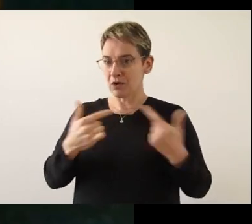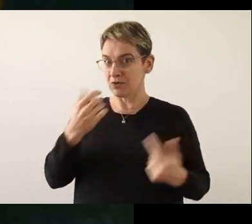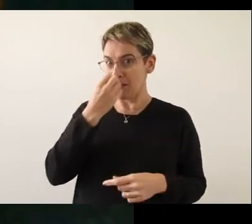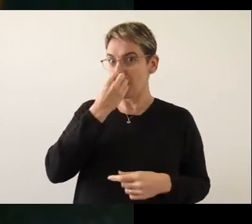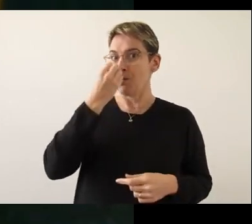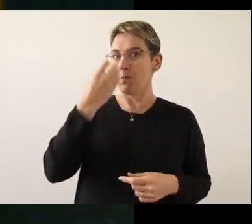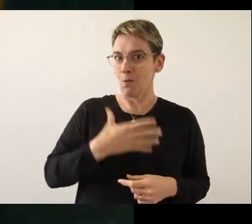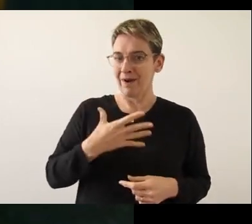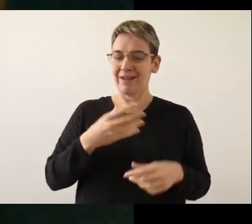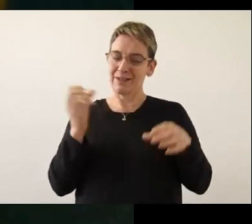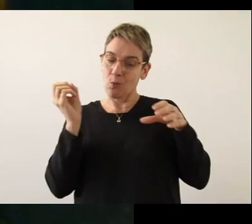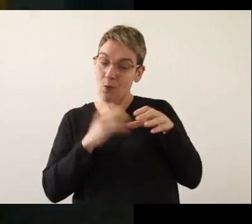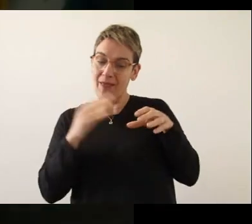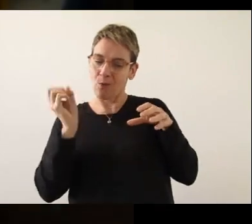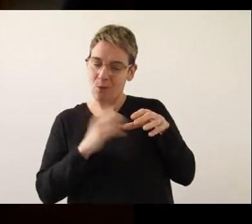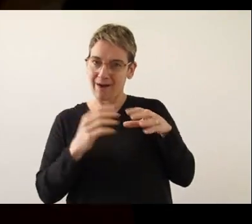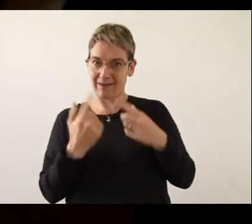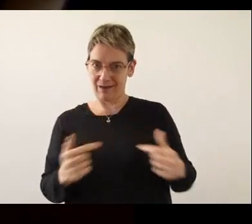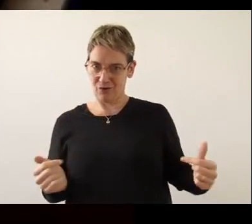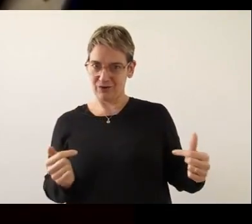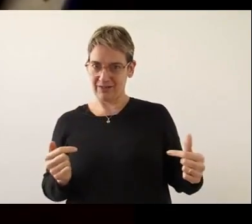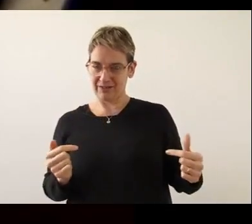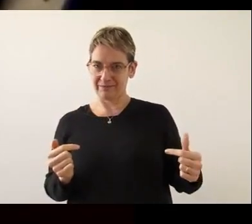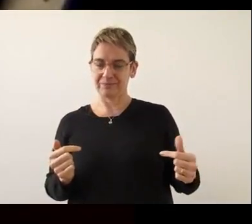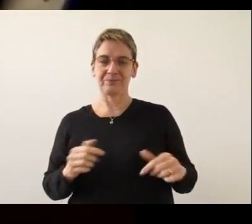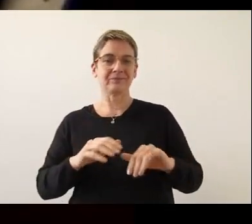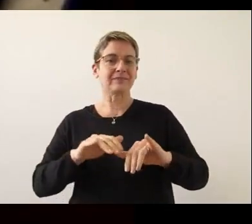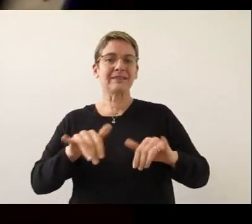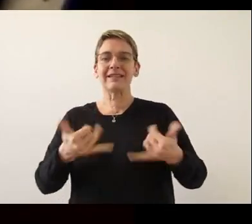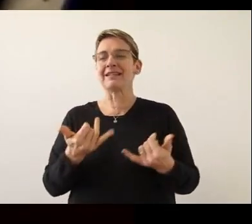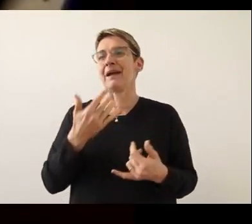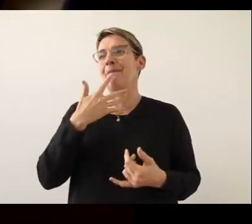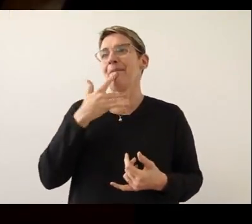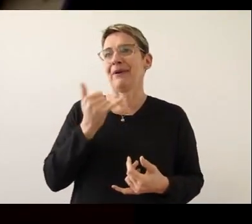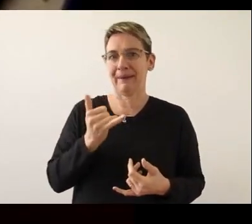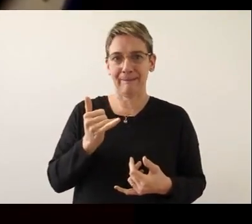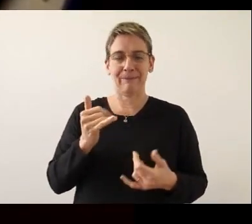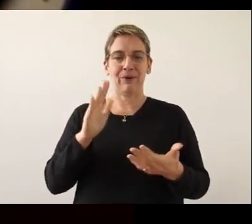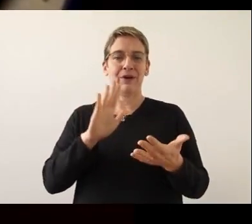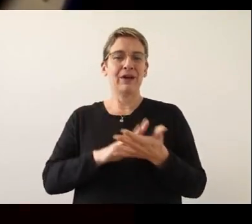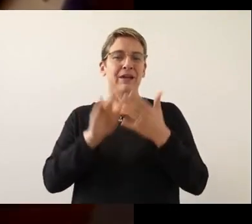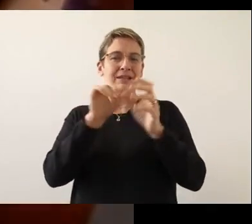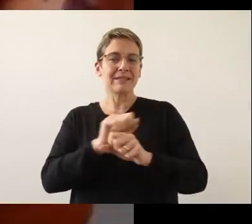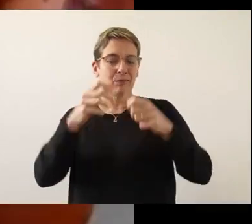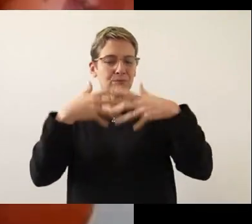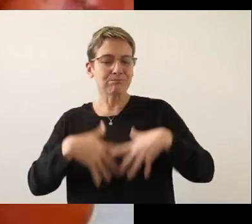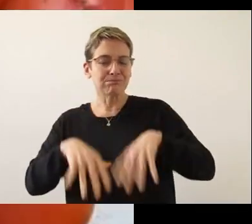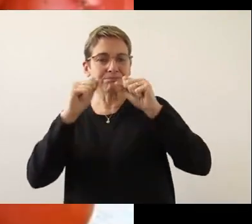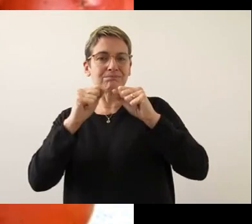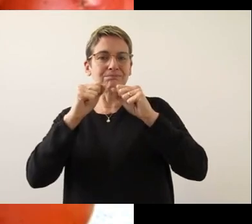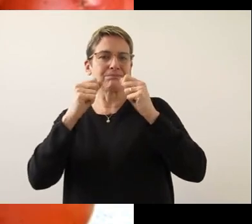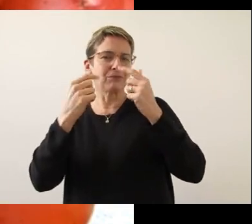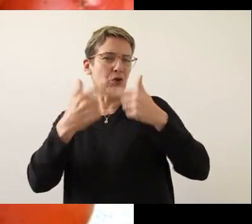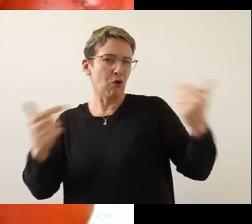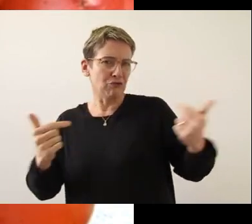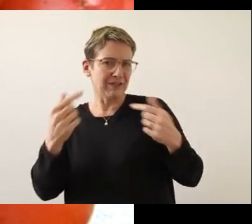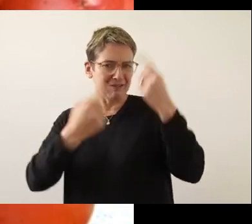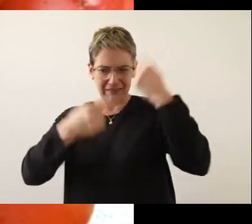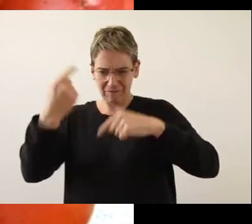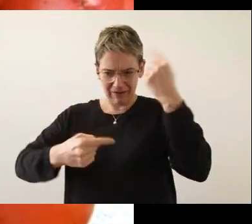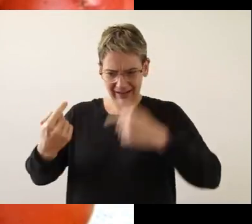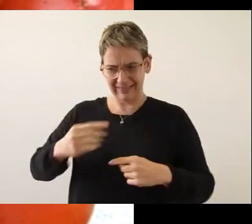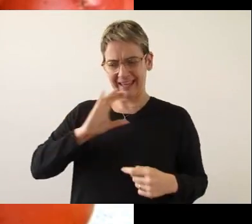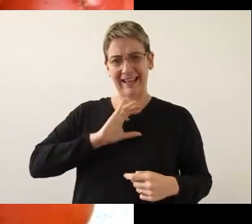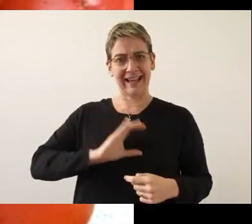en hacer conservas. Ya que por medio de estas, se pueden obtener productos de diferentes características